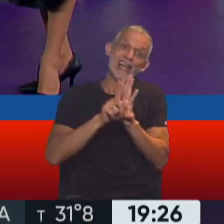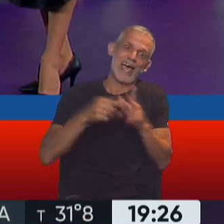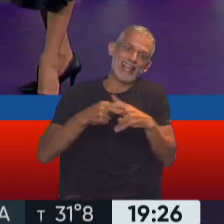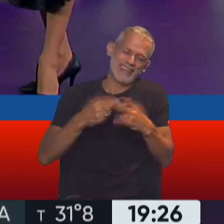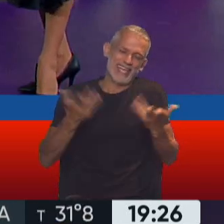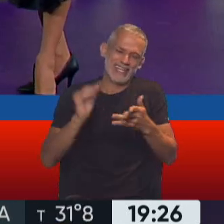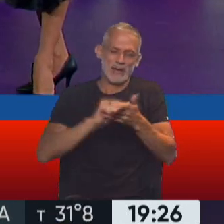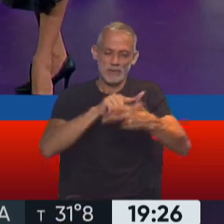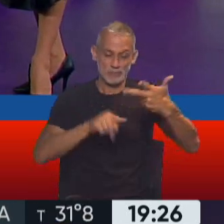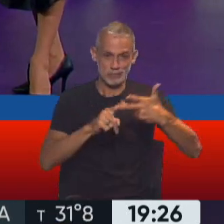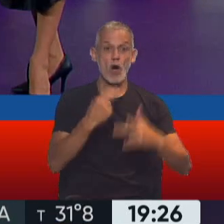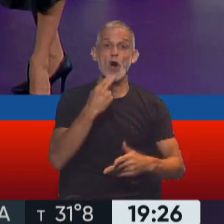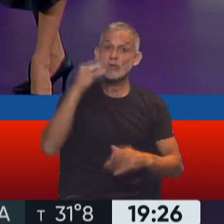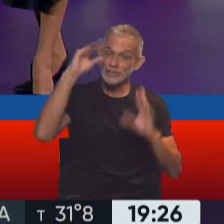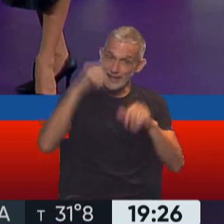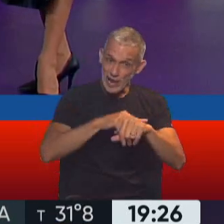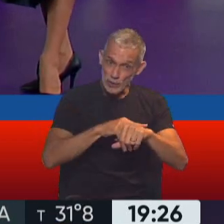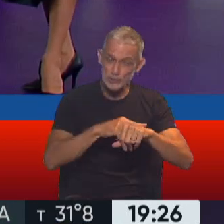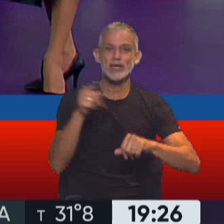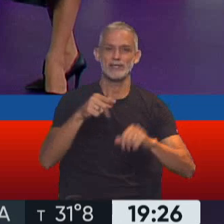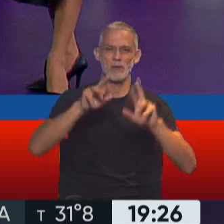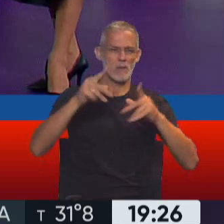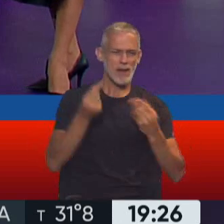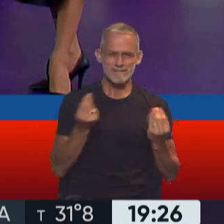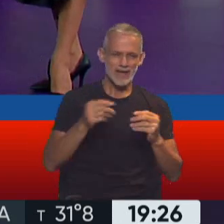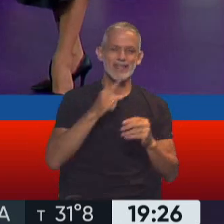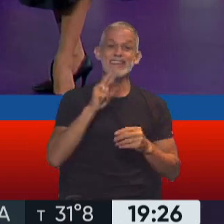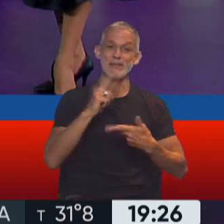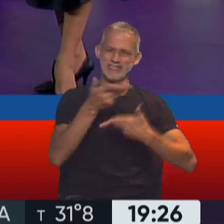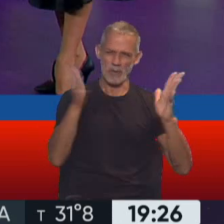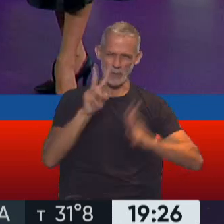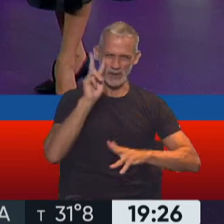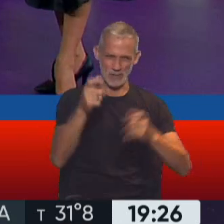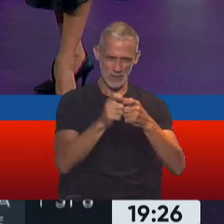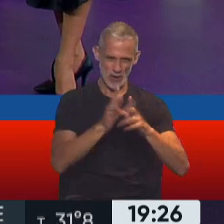Exactamente. Así que a las 23 horas, el plan en televisión pública. Por supuesto que sí.